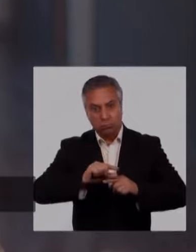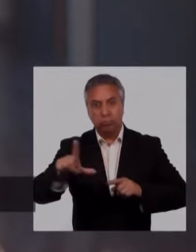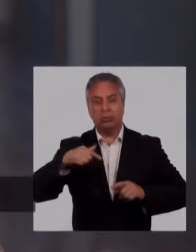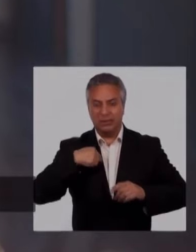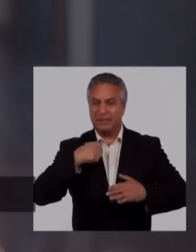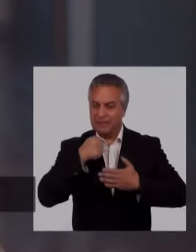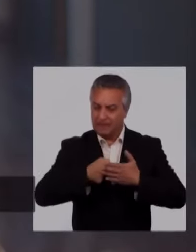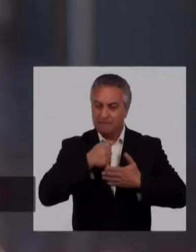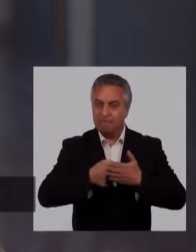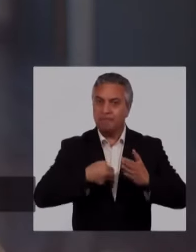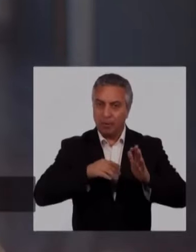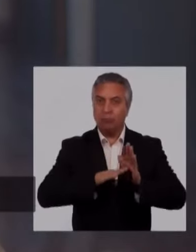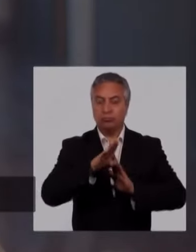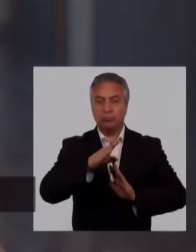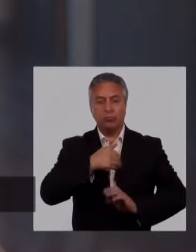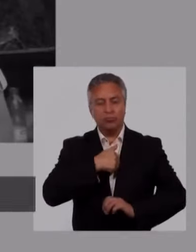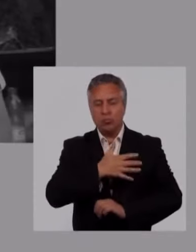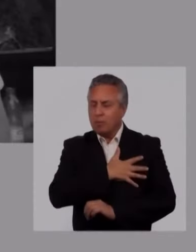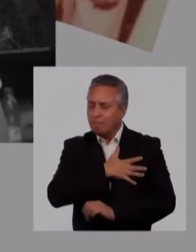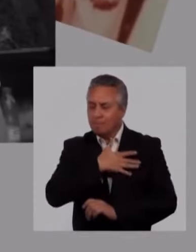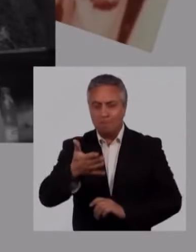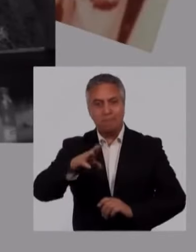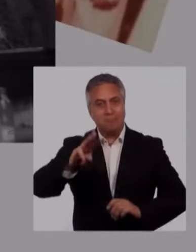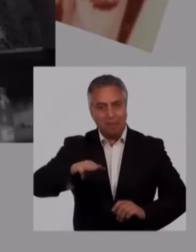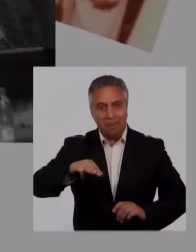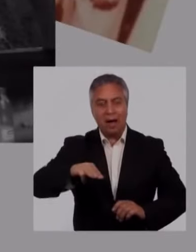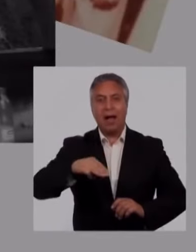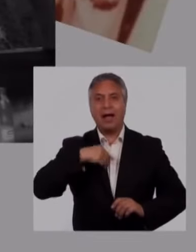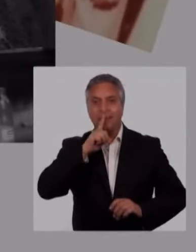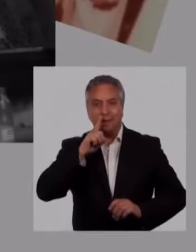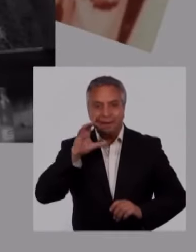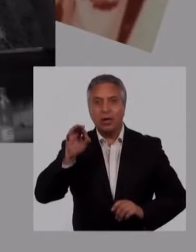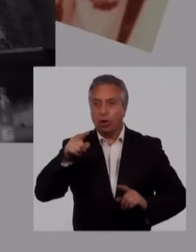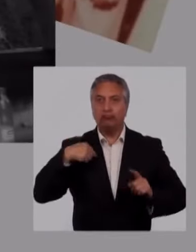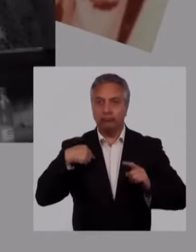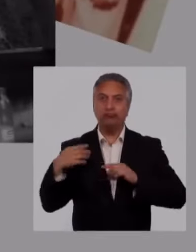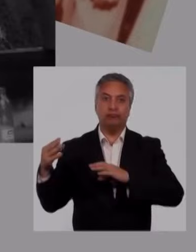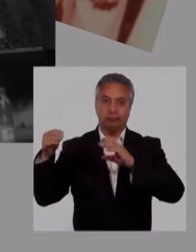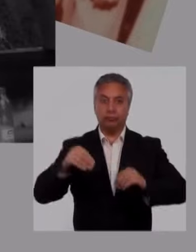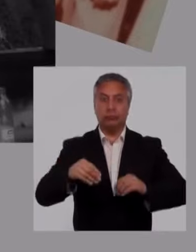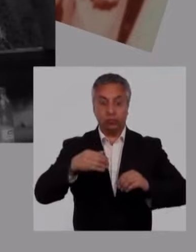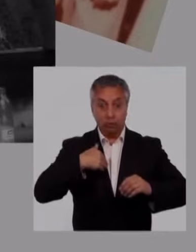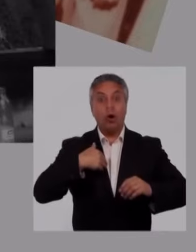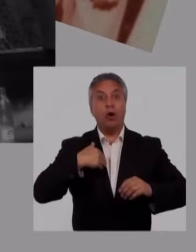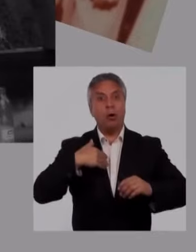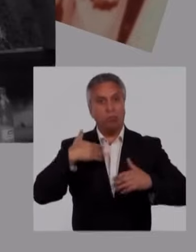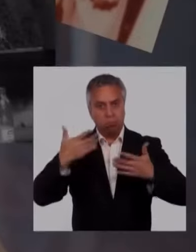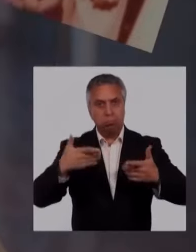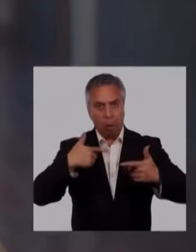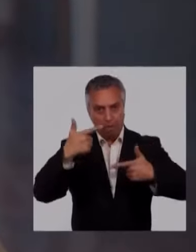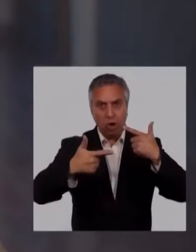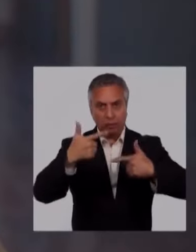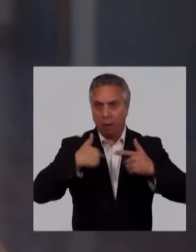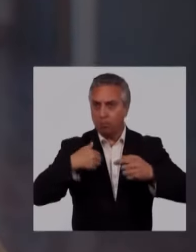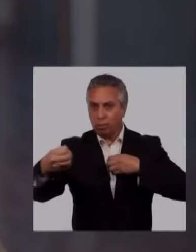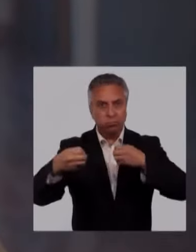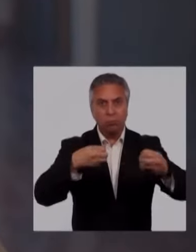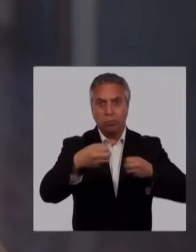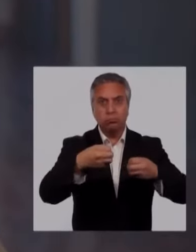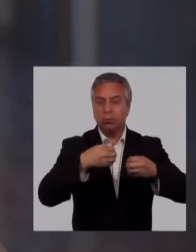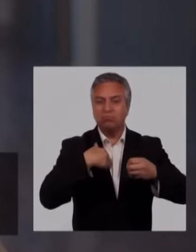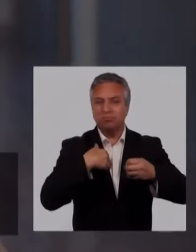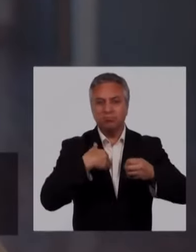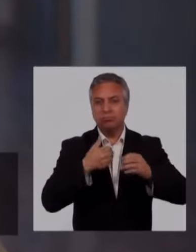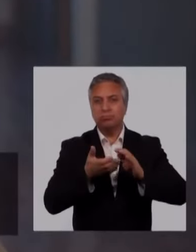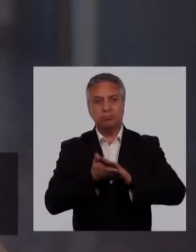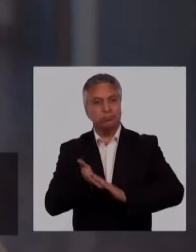La verdad, luché mucho por salir adelante. Amo a mi madre, mi abuelo y mis tíos que me trajeron hasta acá. Participé en política y milité en partidos